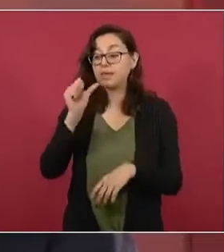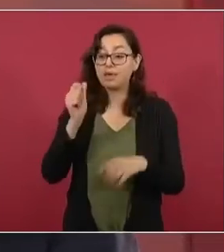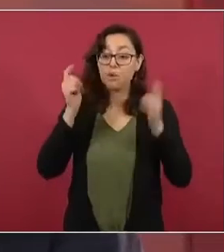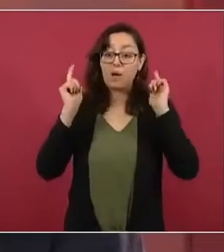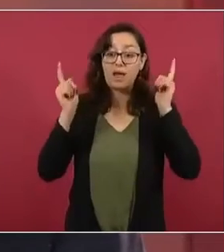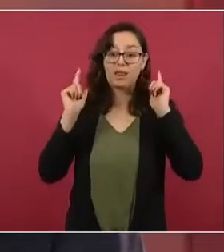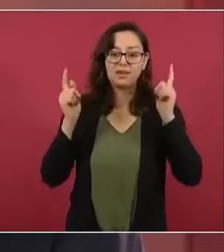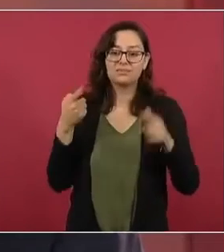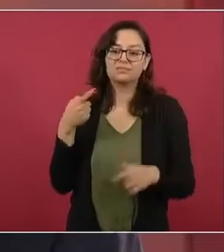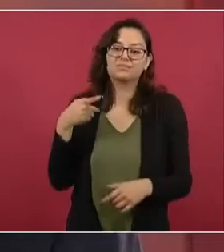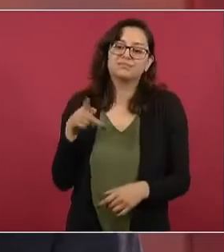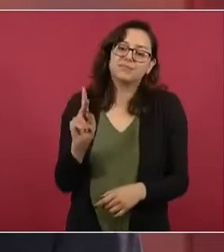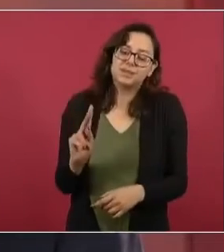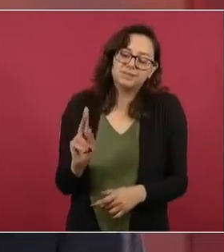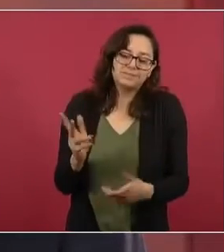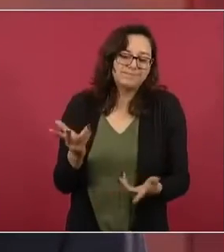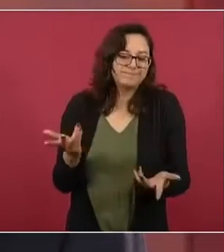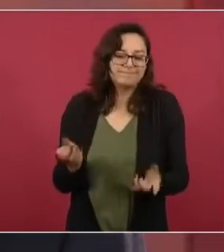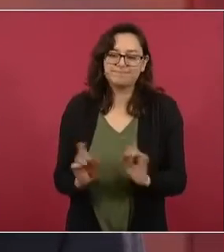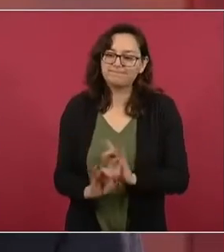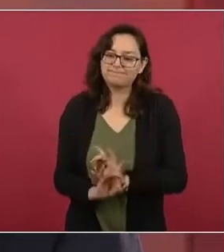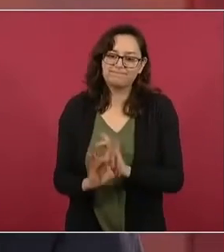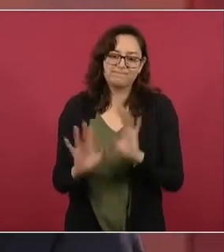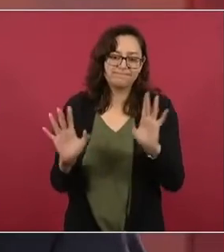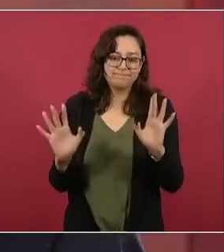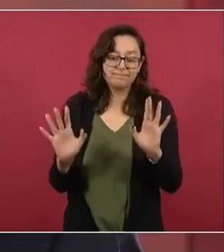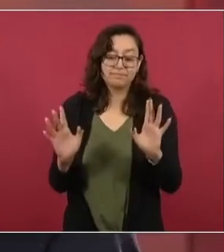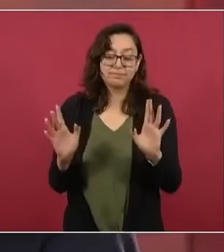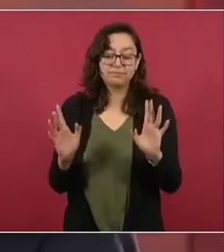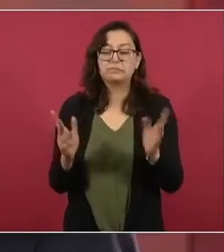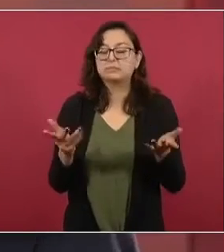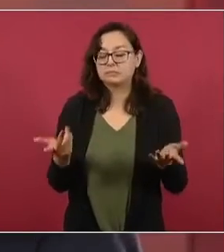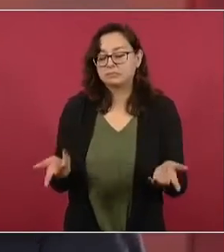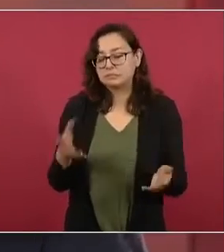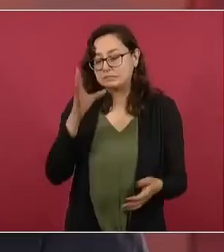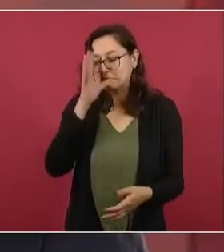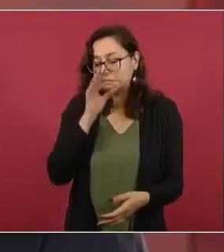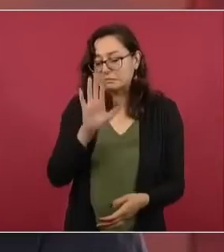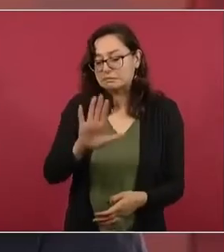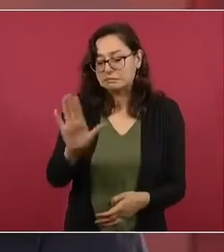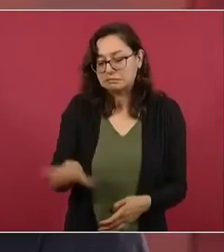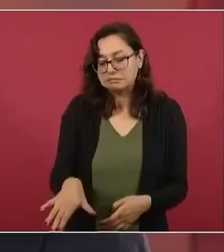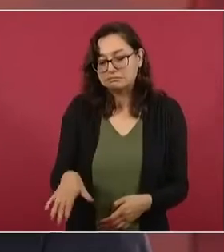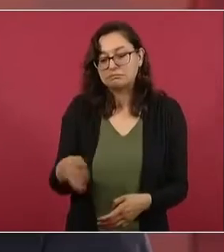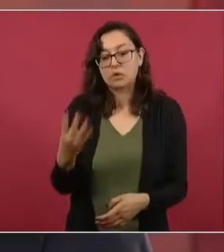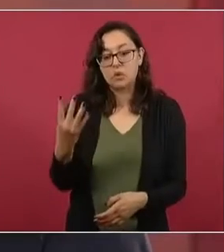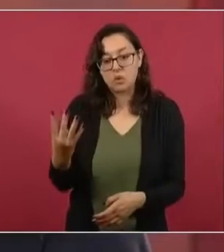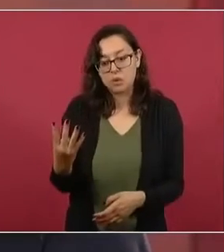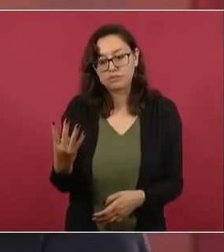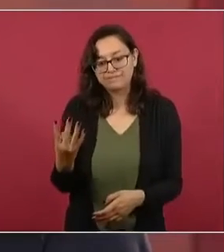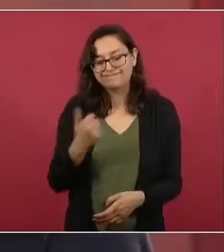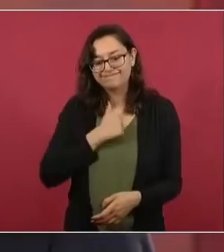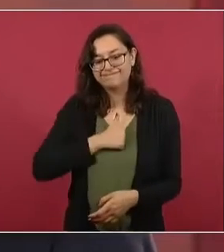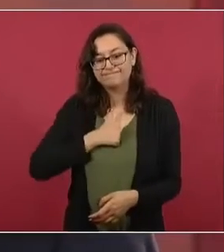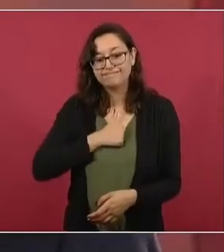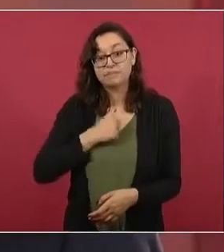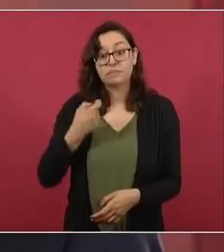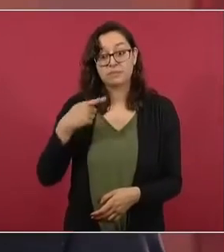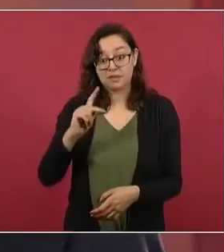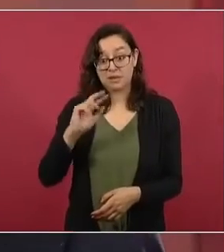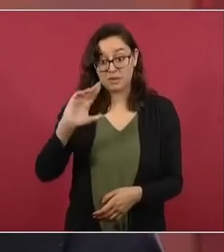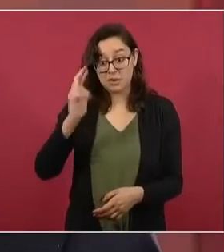distinto a cuando llegamos o se rebasó.